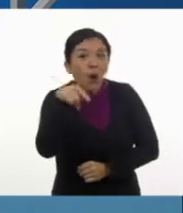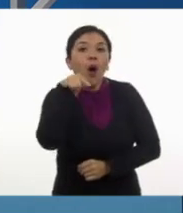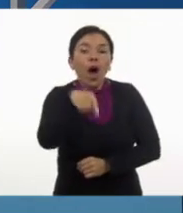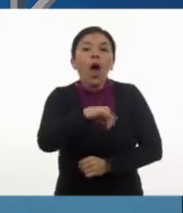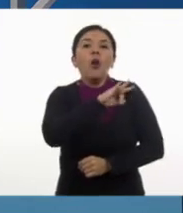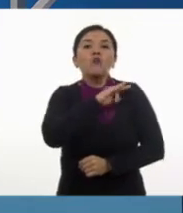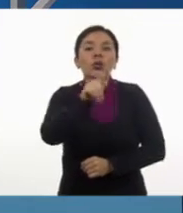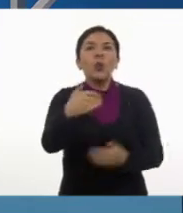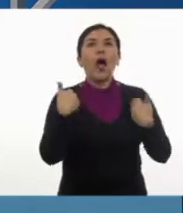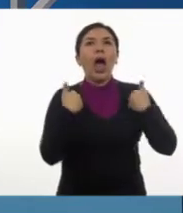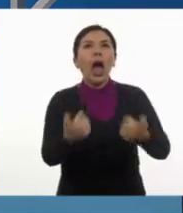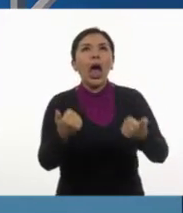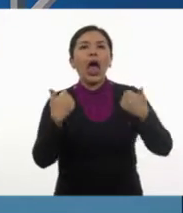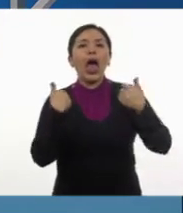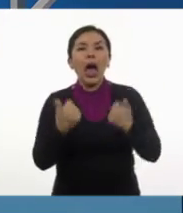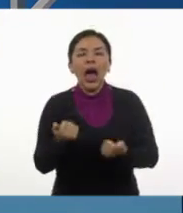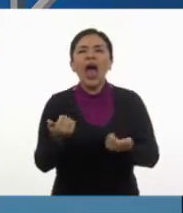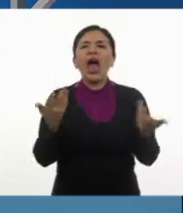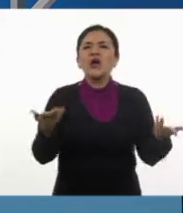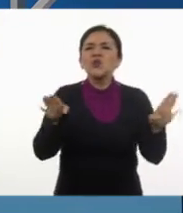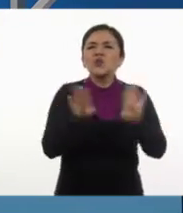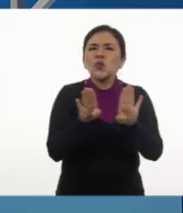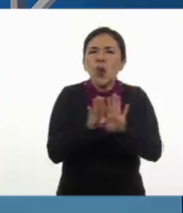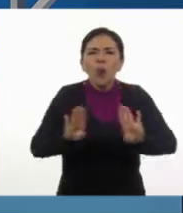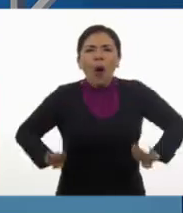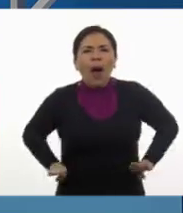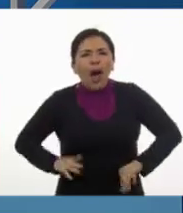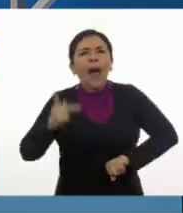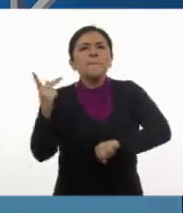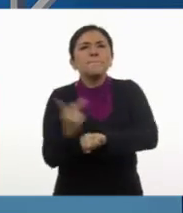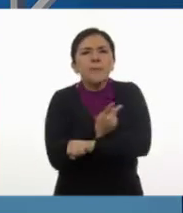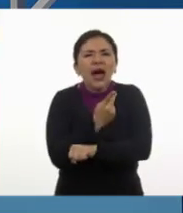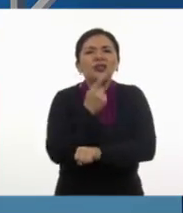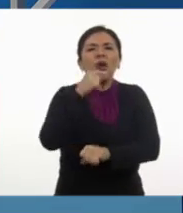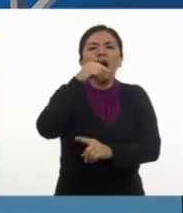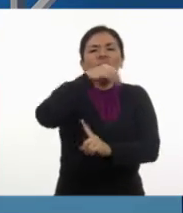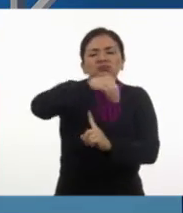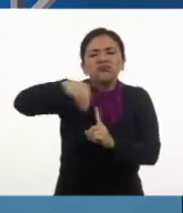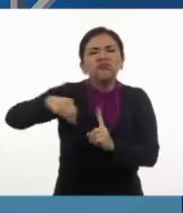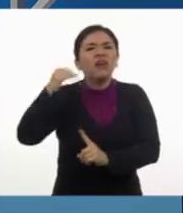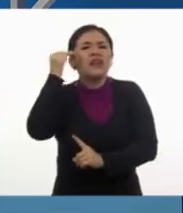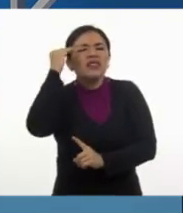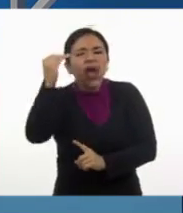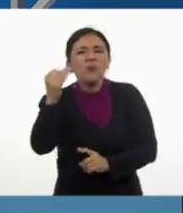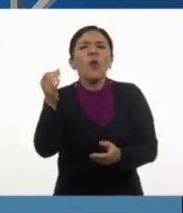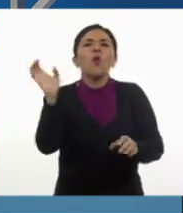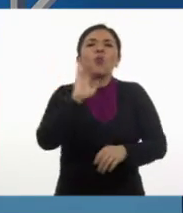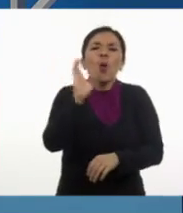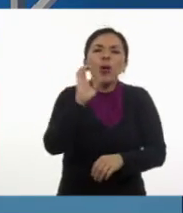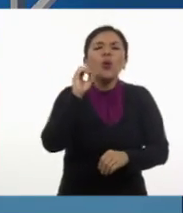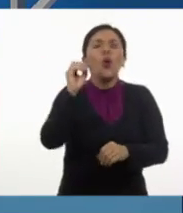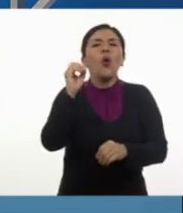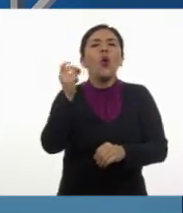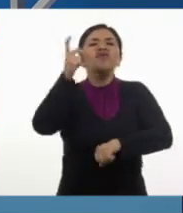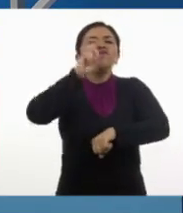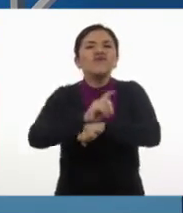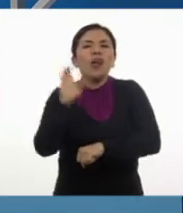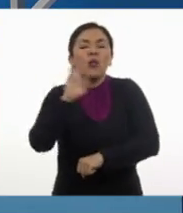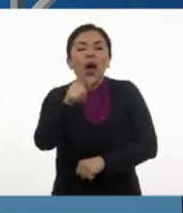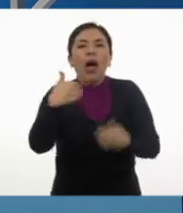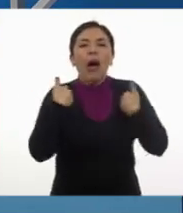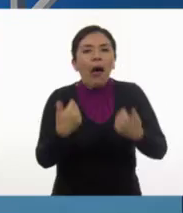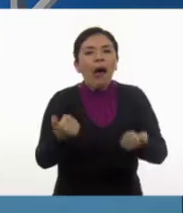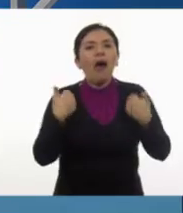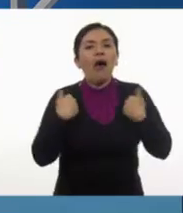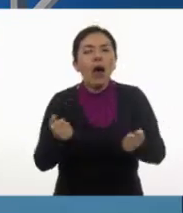permiten comprender situaciones que suceden en momentos o en lapsos y con ello podemos